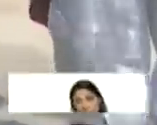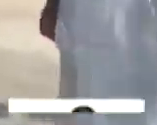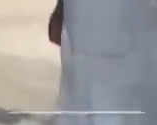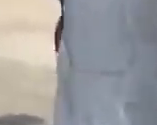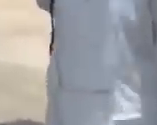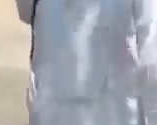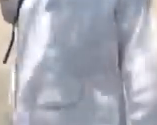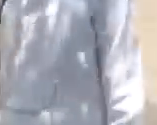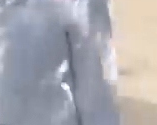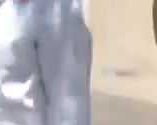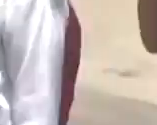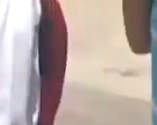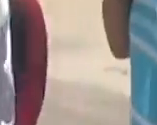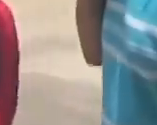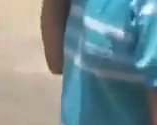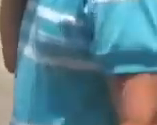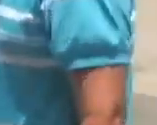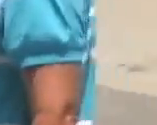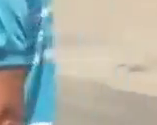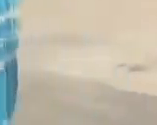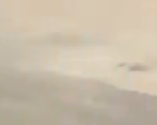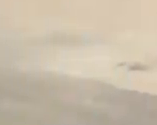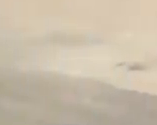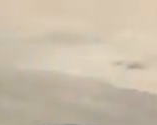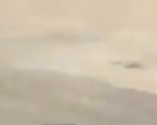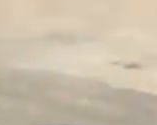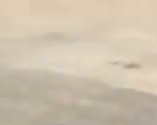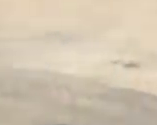cubana tienen que ganarle terreno a la pandemia.